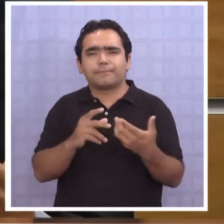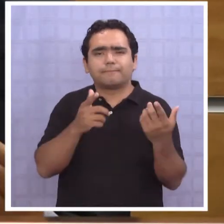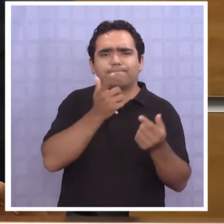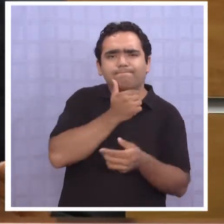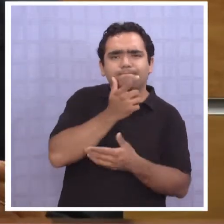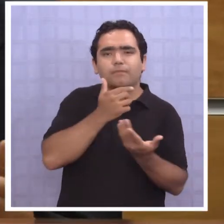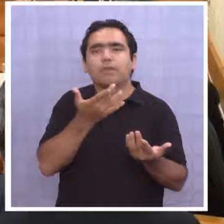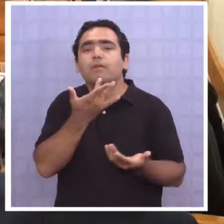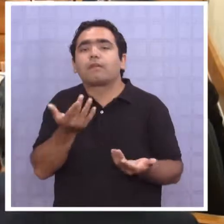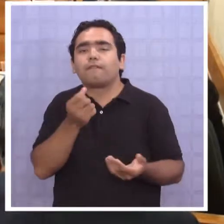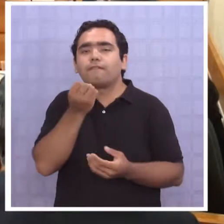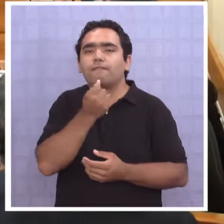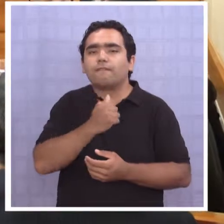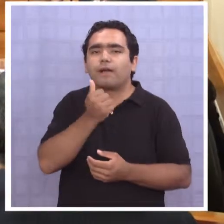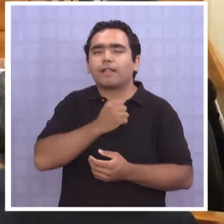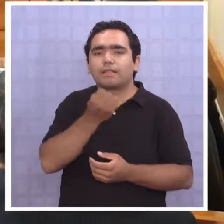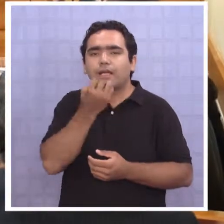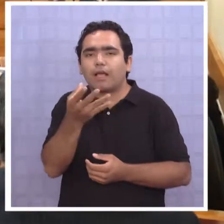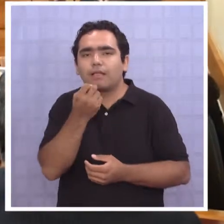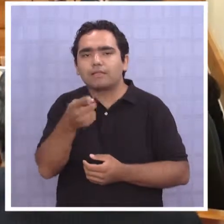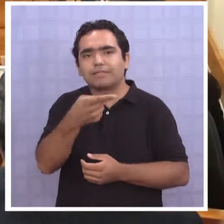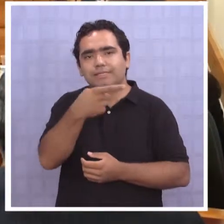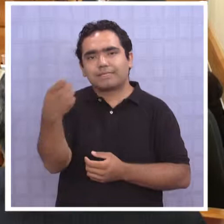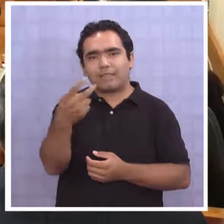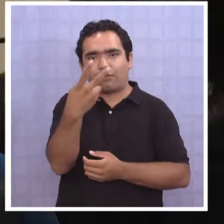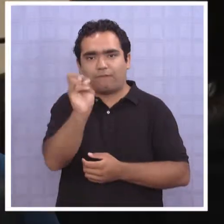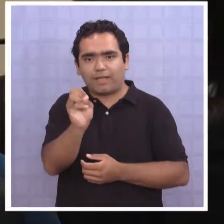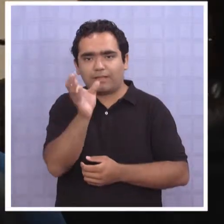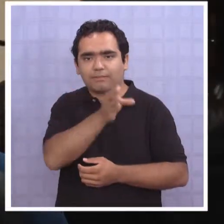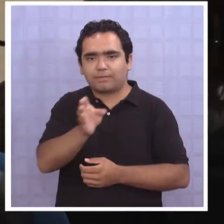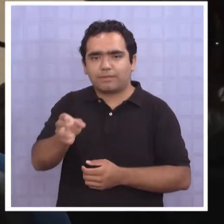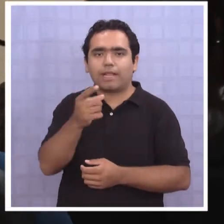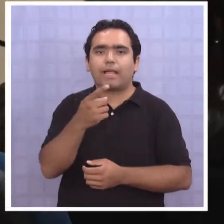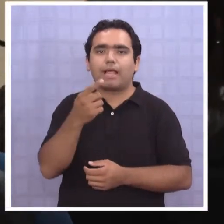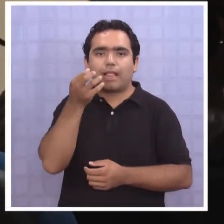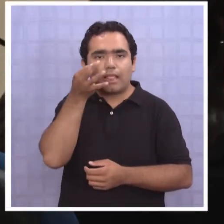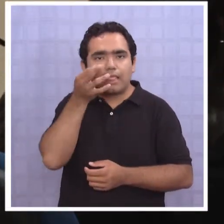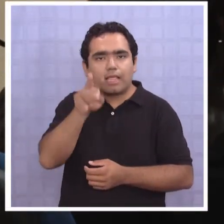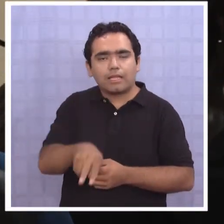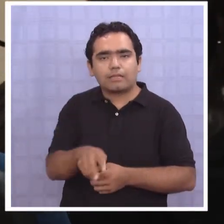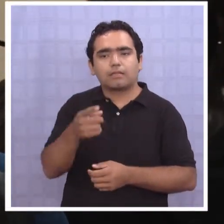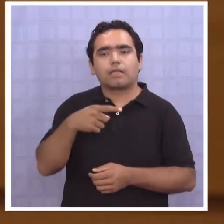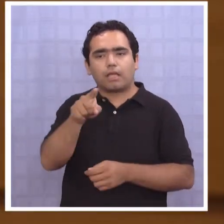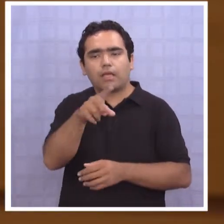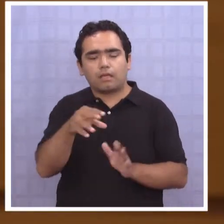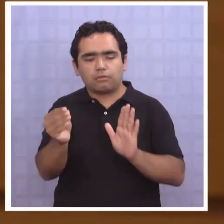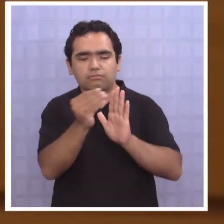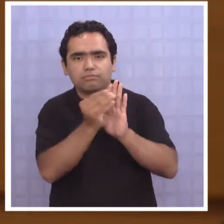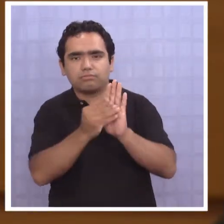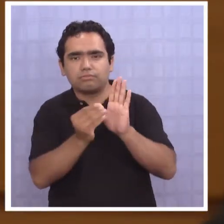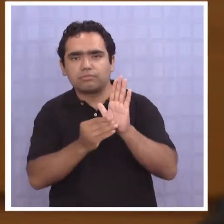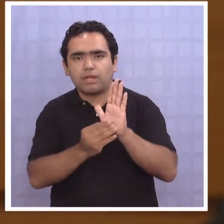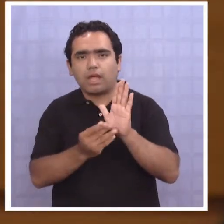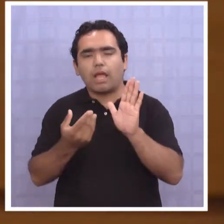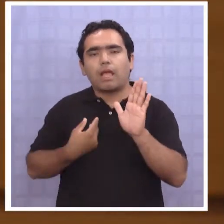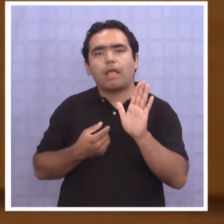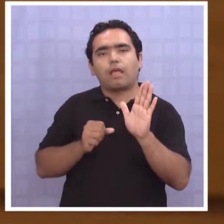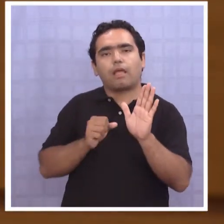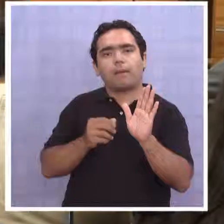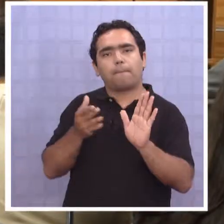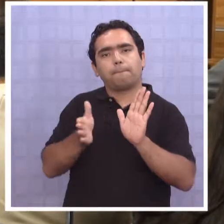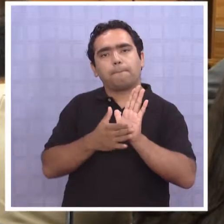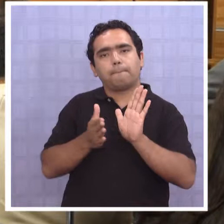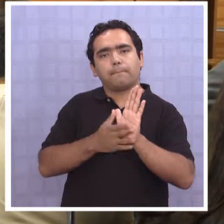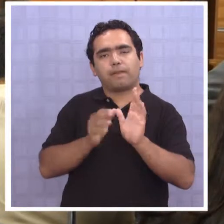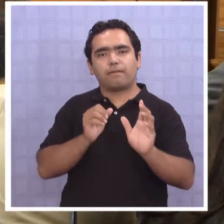faltan las declaraciones de alrededor de 120 testigos que forman parte de los argumentos y pruebas de la Fiscalía. Todos ellos